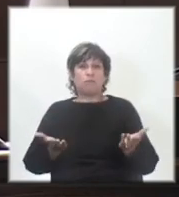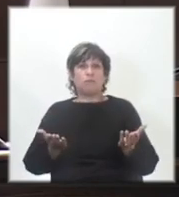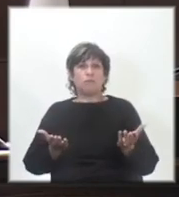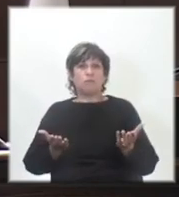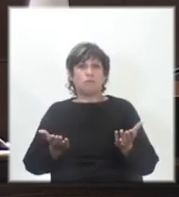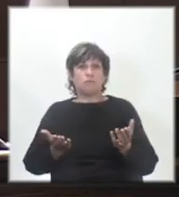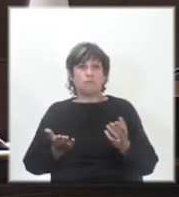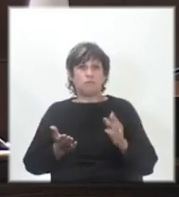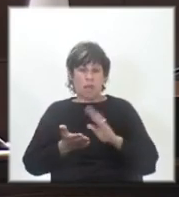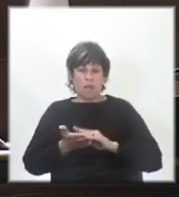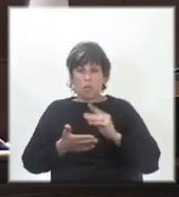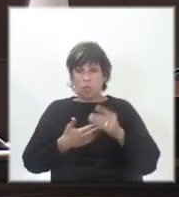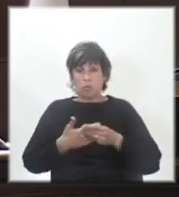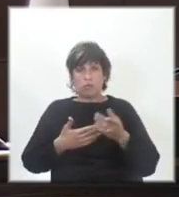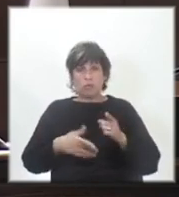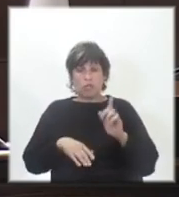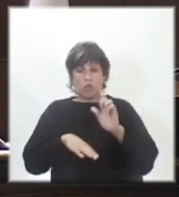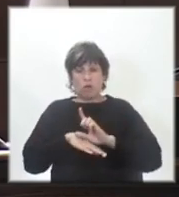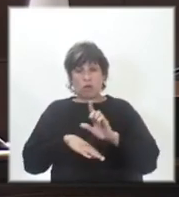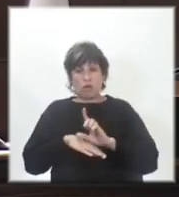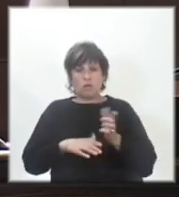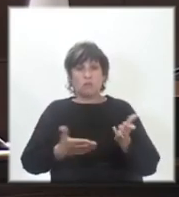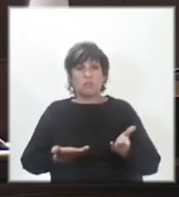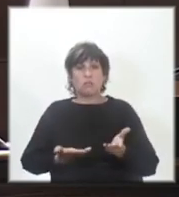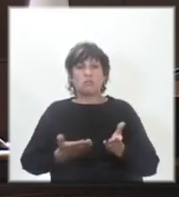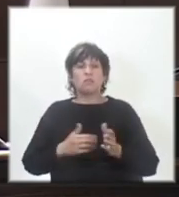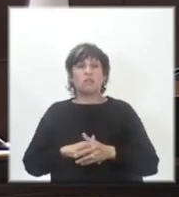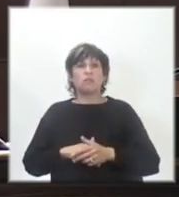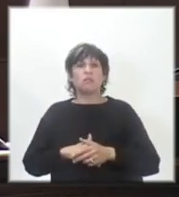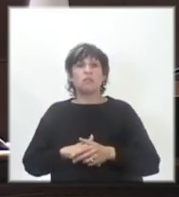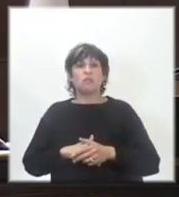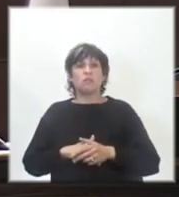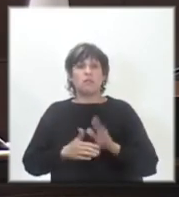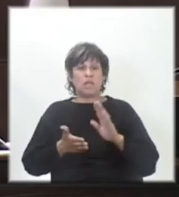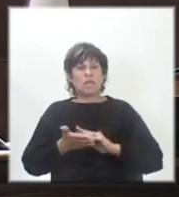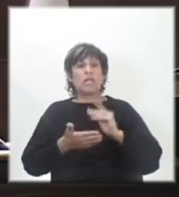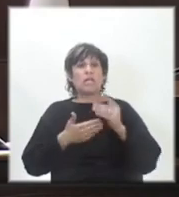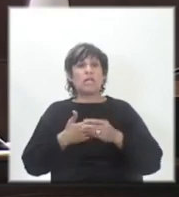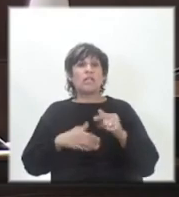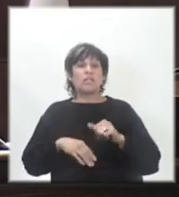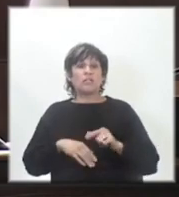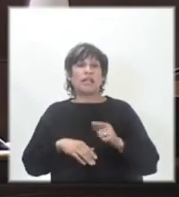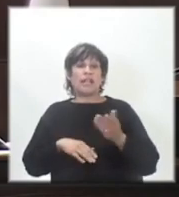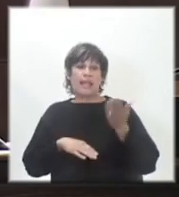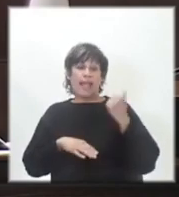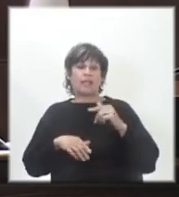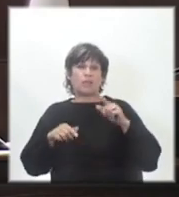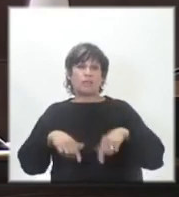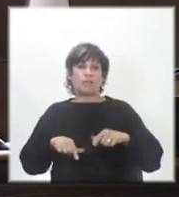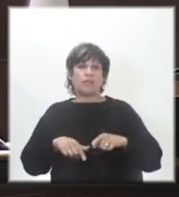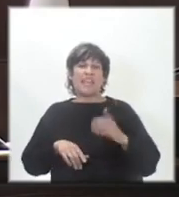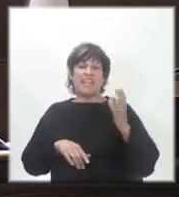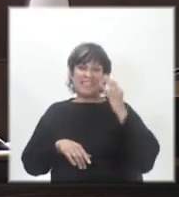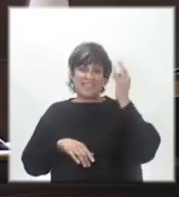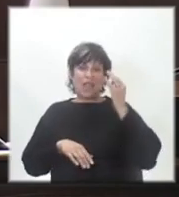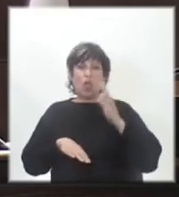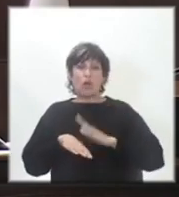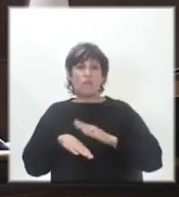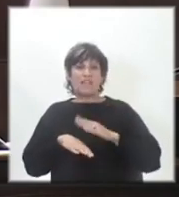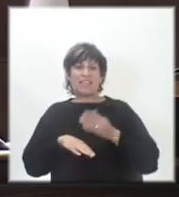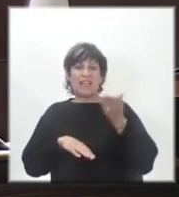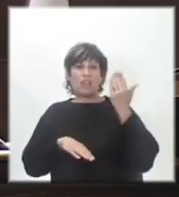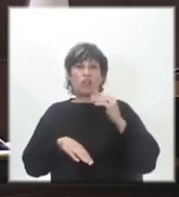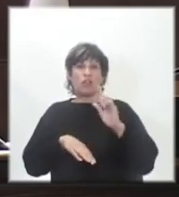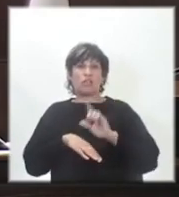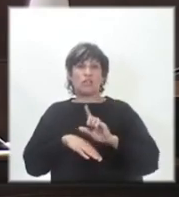Era un proyecto de la arañaga. Era el proyecto de quien fue ministro y era senador en ese momento, la arañaga.